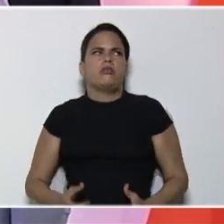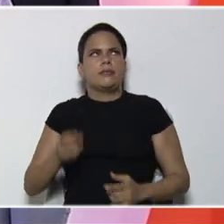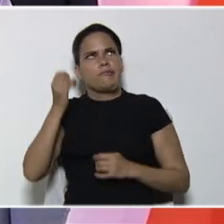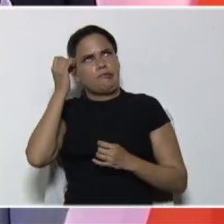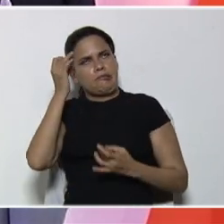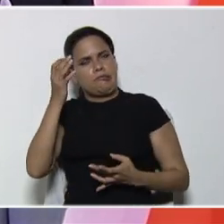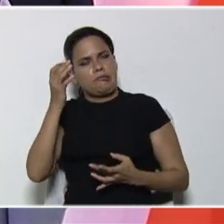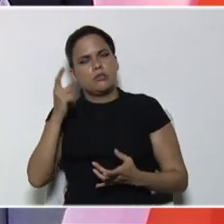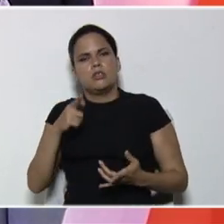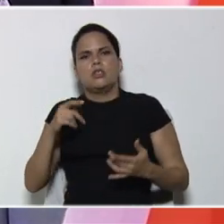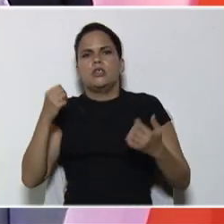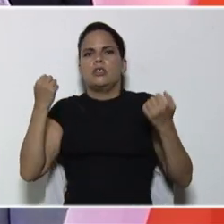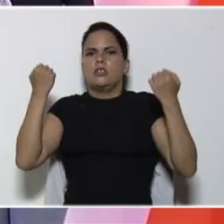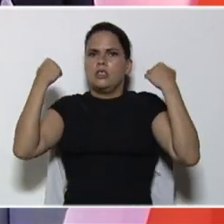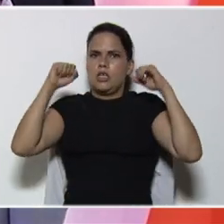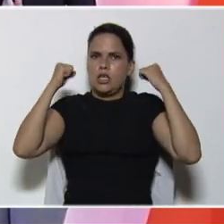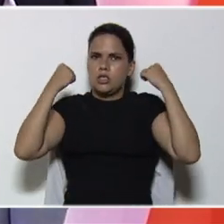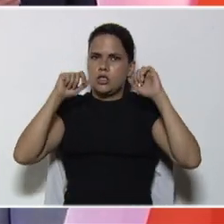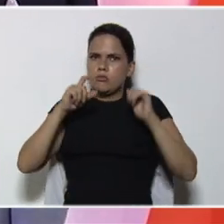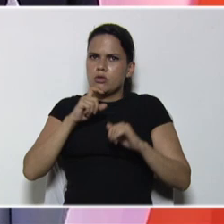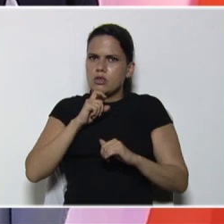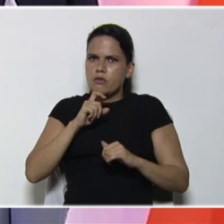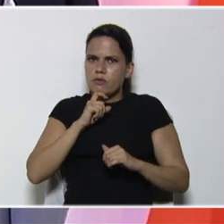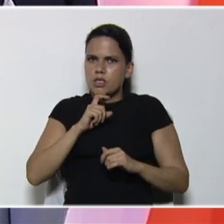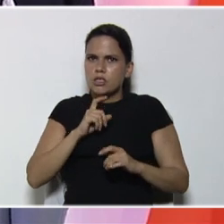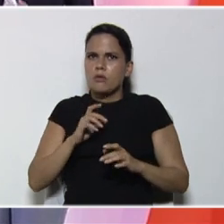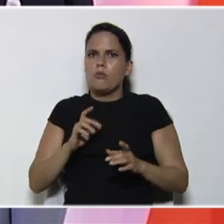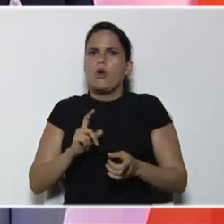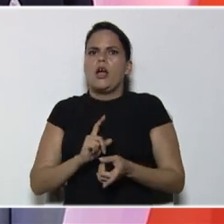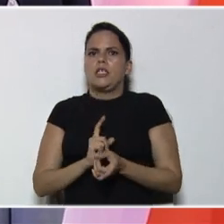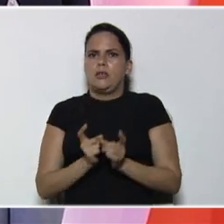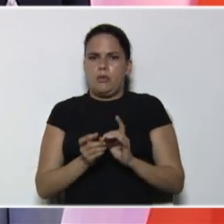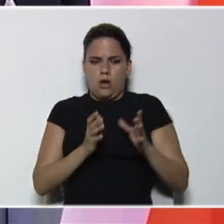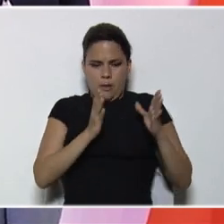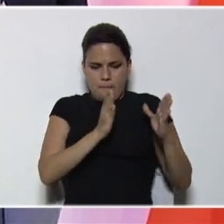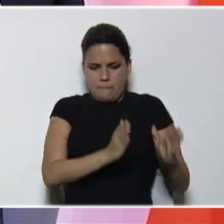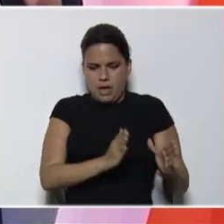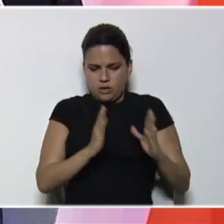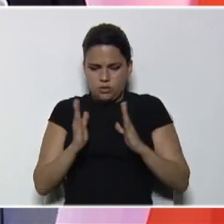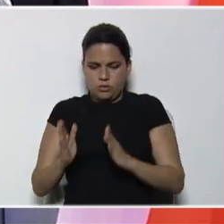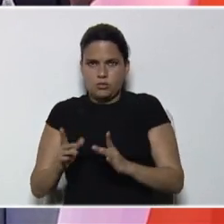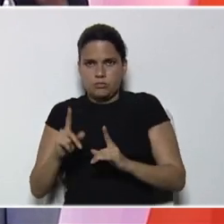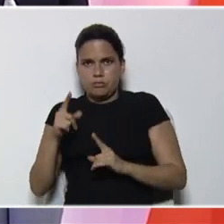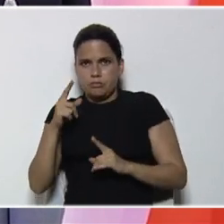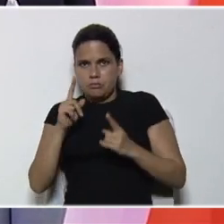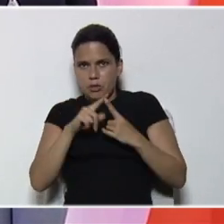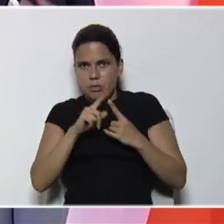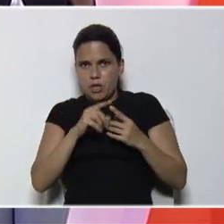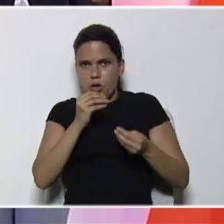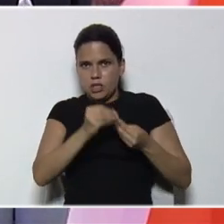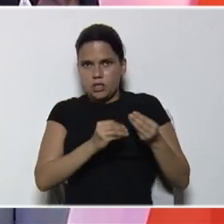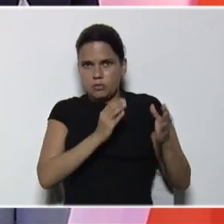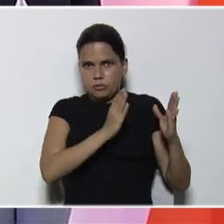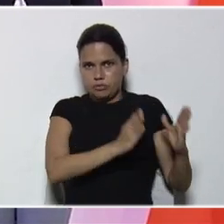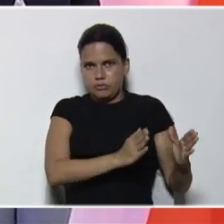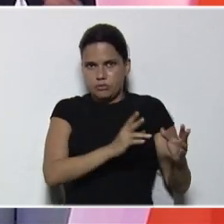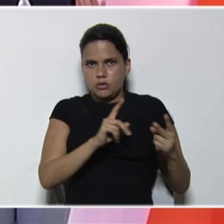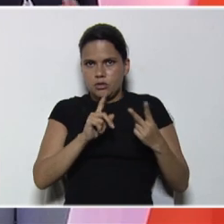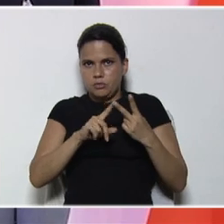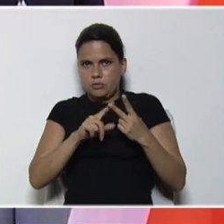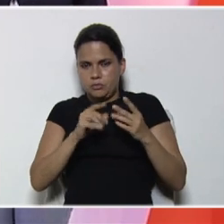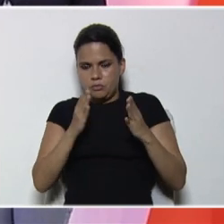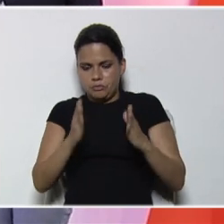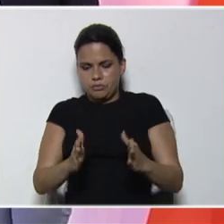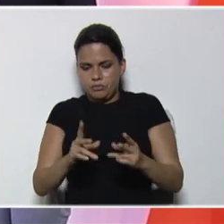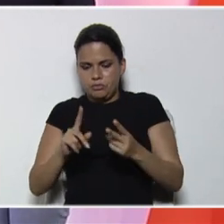Si el ejercicio, es muy complejo, pues vamos a dividirlo, en pasos. Vamos a dividirlo, pasos, como les voy a explicar, dentro de un